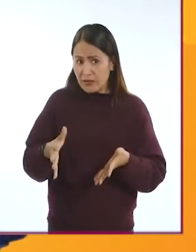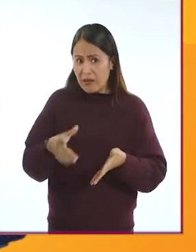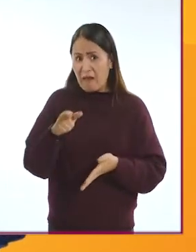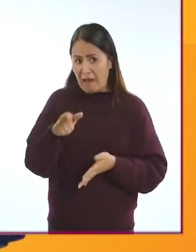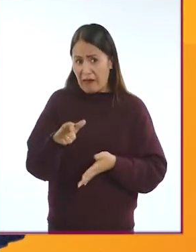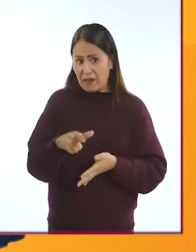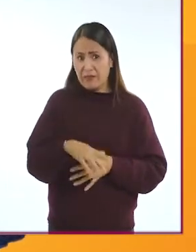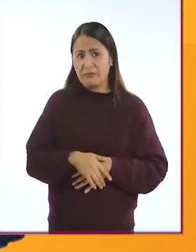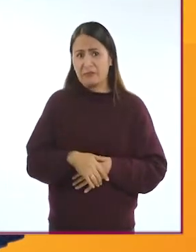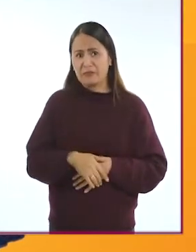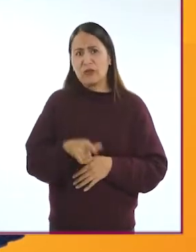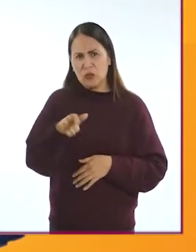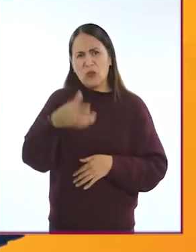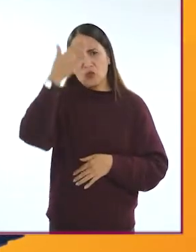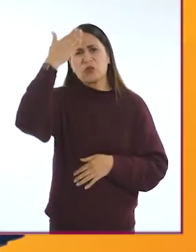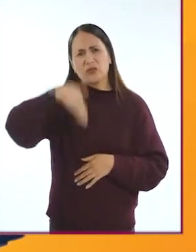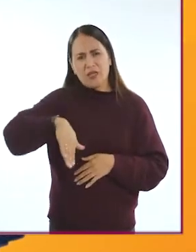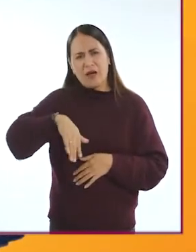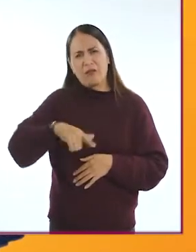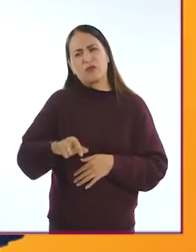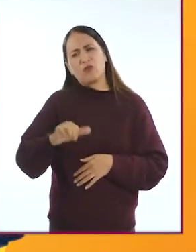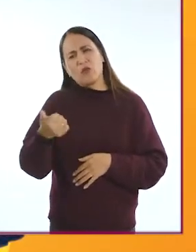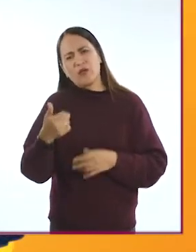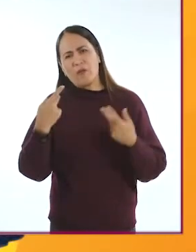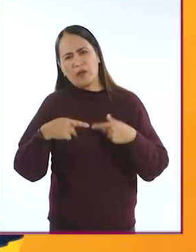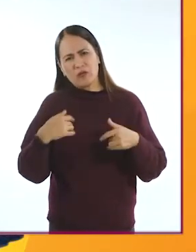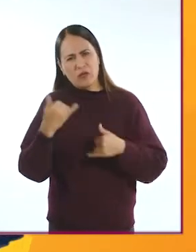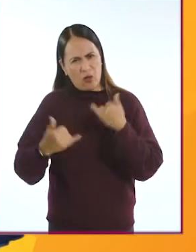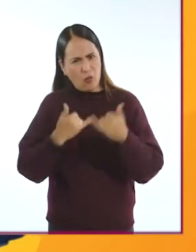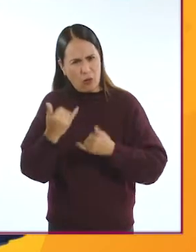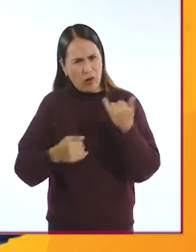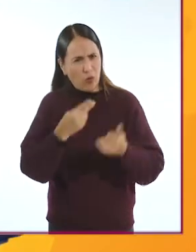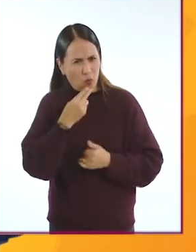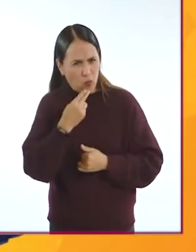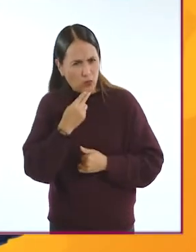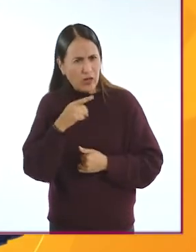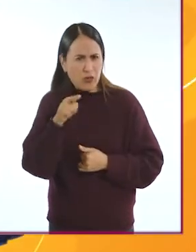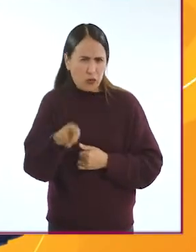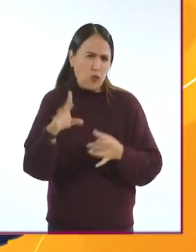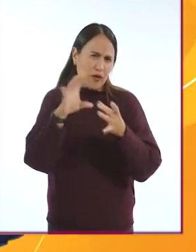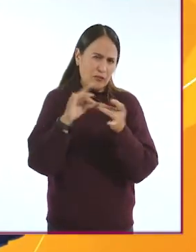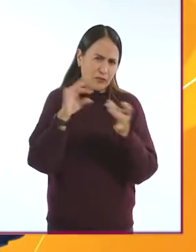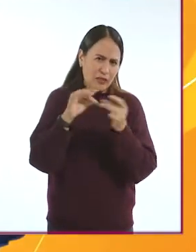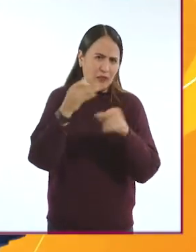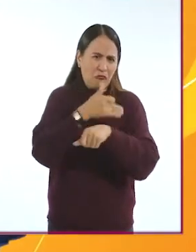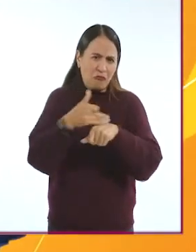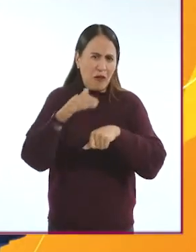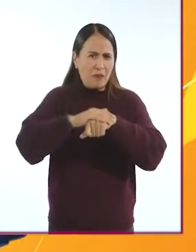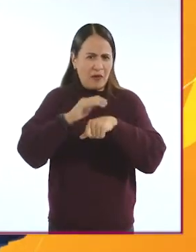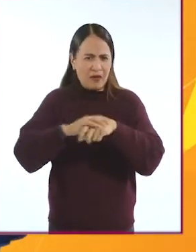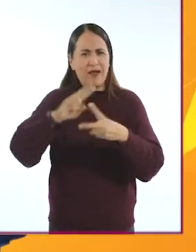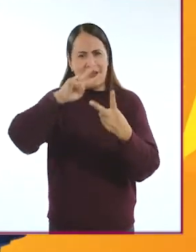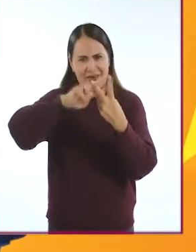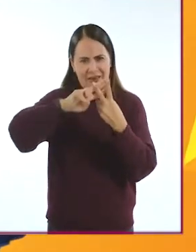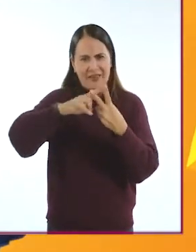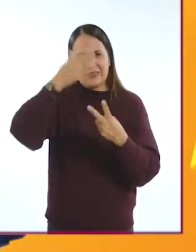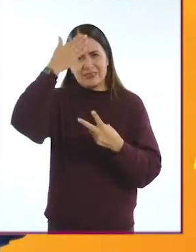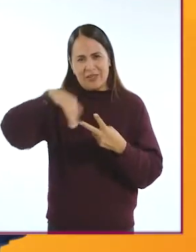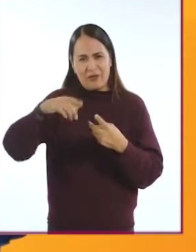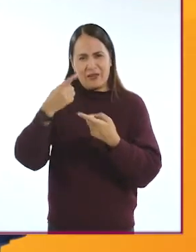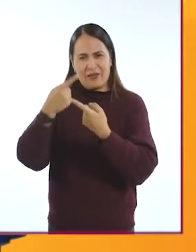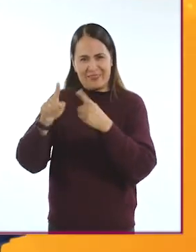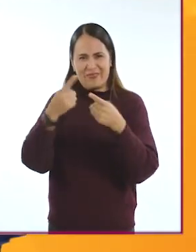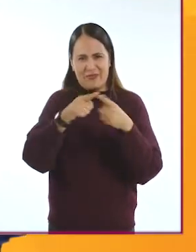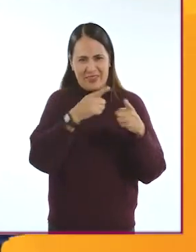asistiva para los videojuegos? ¿Sabes de algún jugador que la utilice? Coméntalo con tus amigos, familiares y en redes sociales con el hashtag